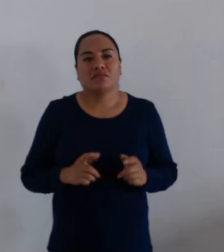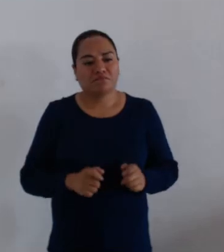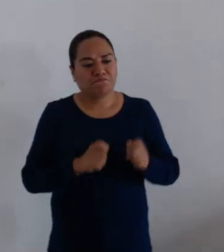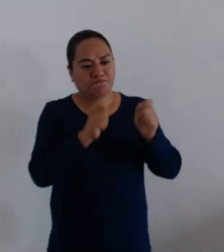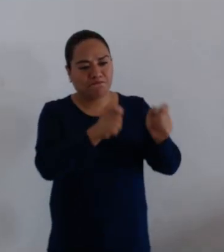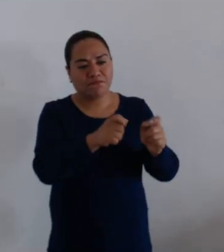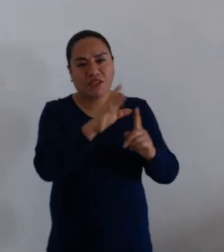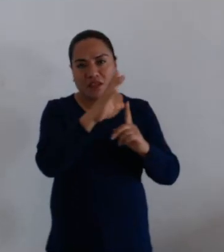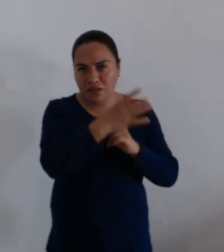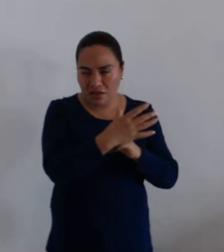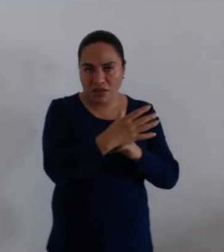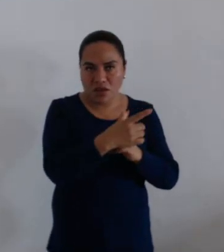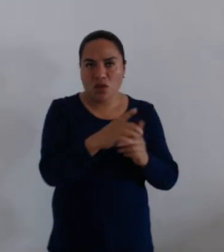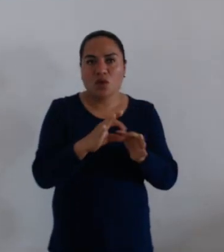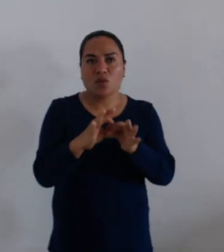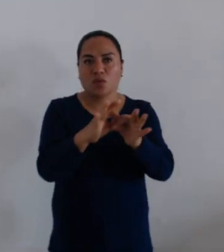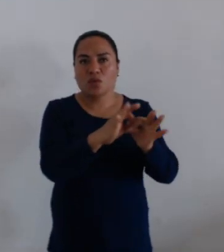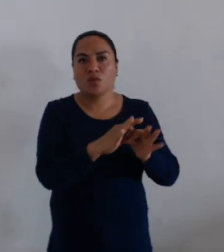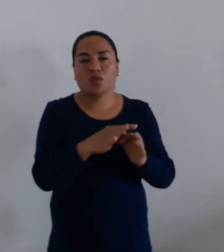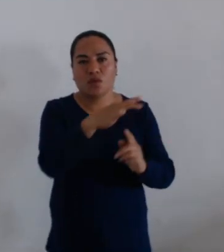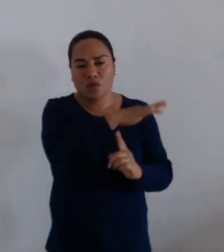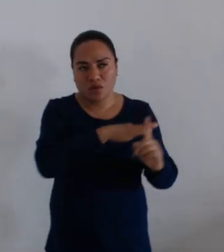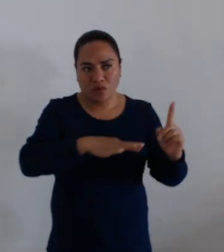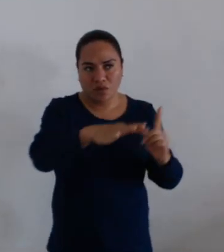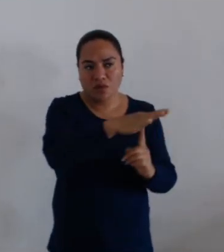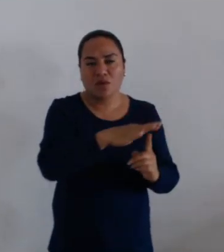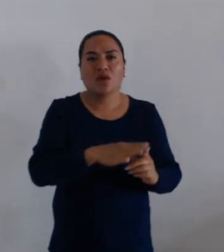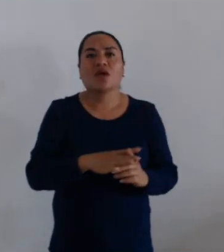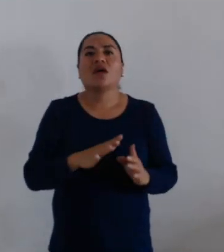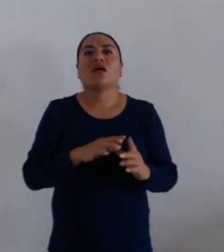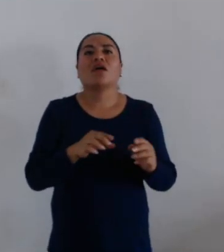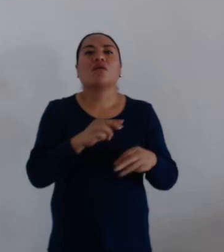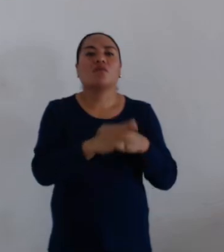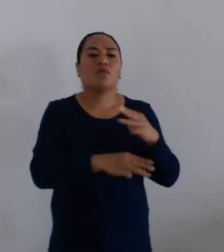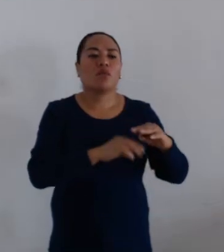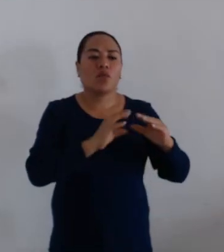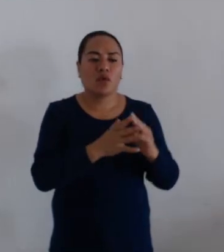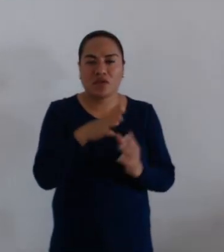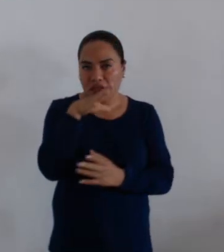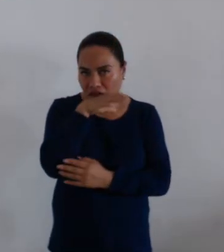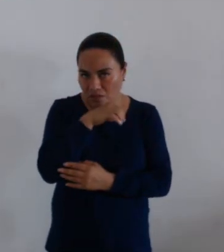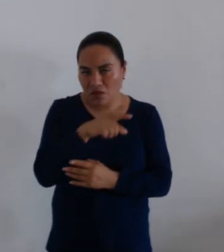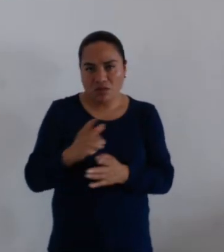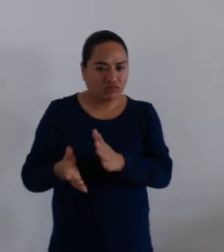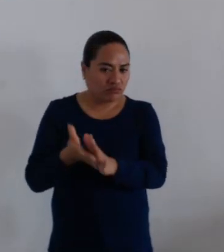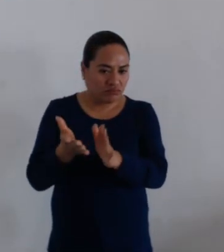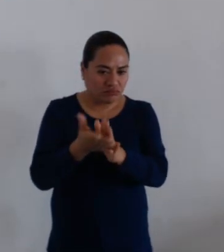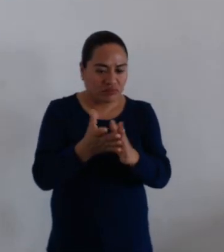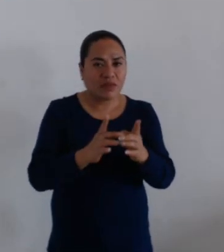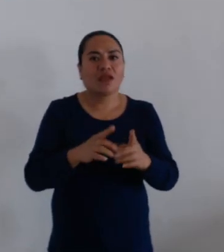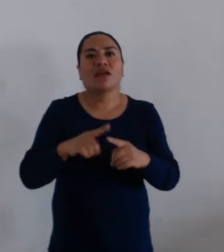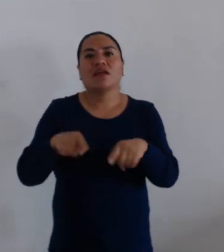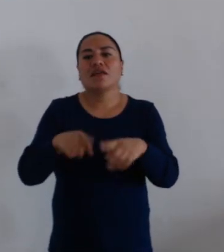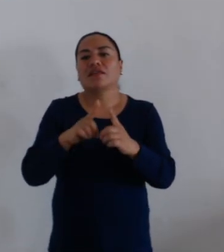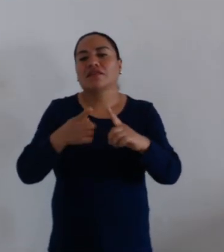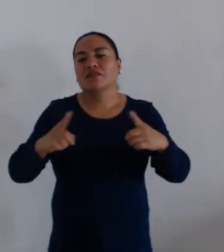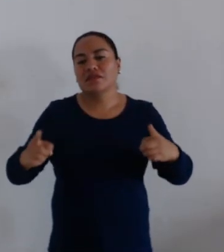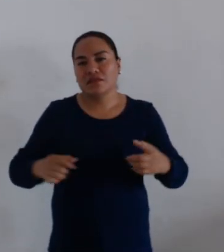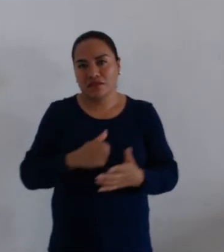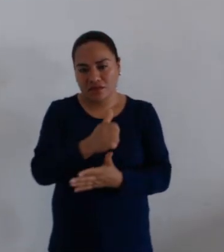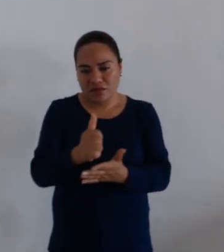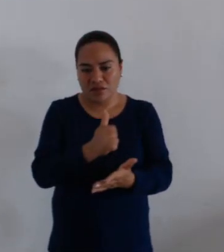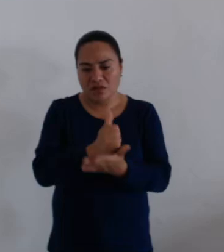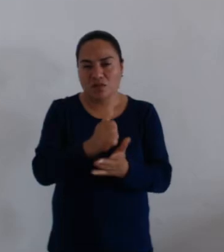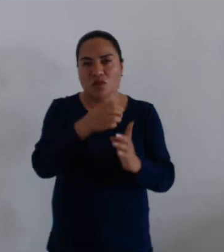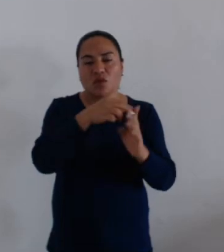se ha tornado a las Comisiones Unidas de Medio Ambiente y Cambio Climático, de Obras Públicas y Desarrollo Urbano y de Normatividad